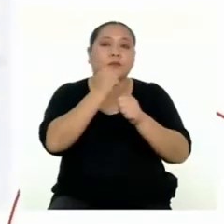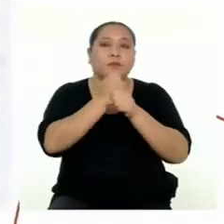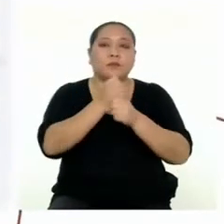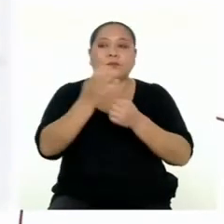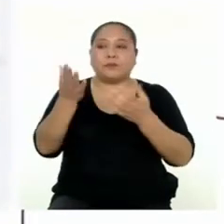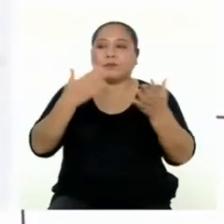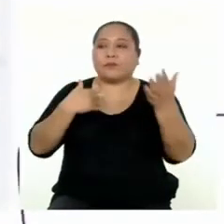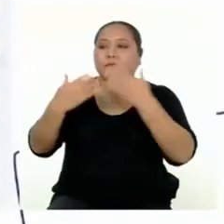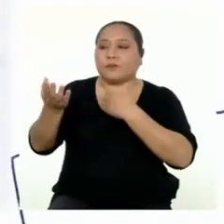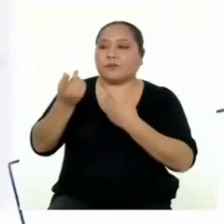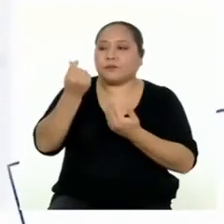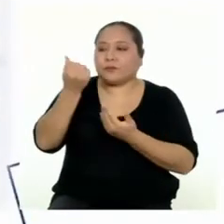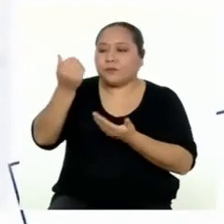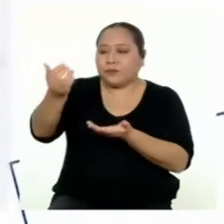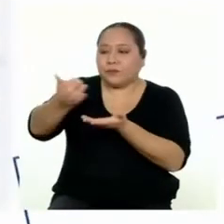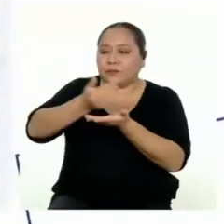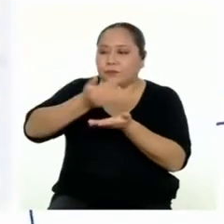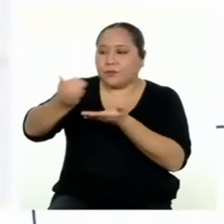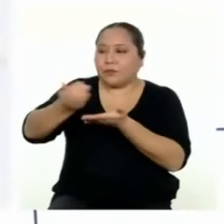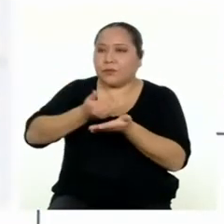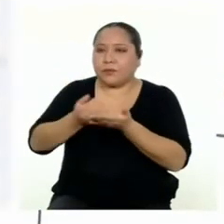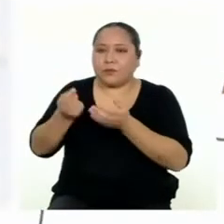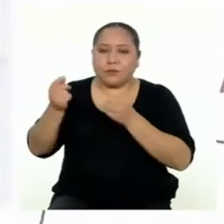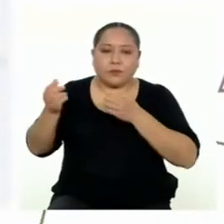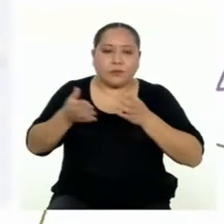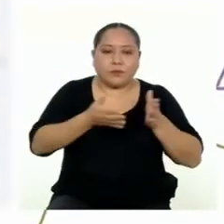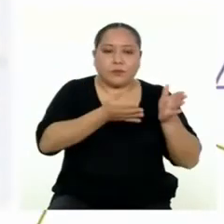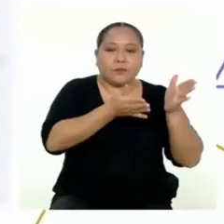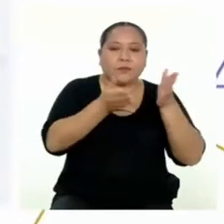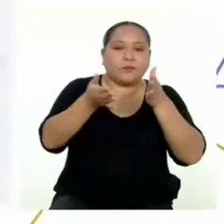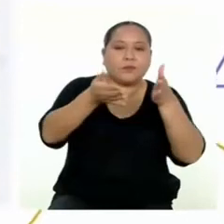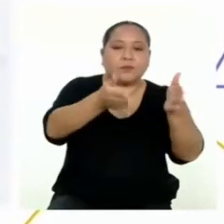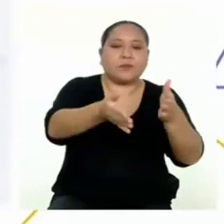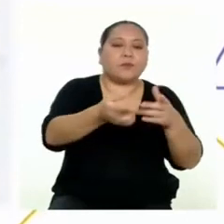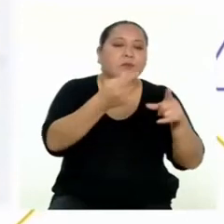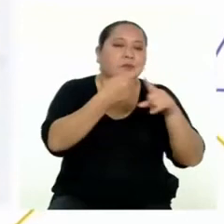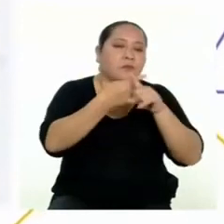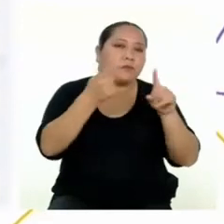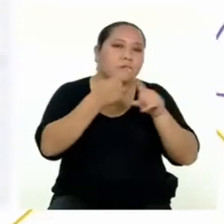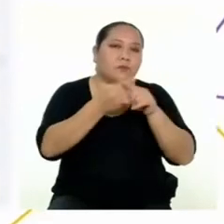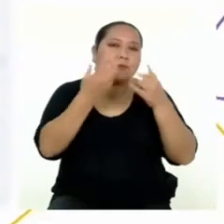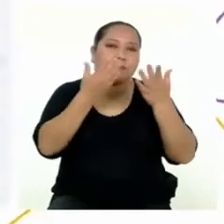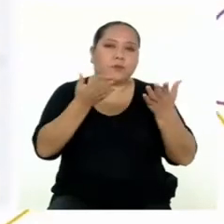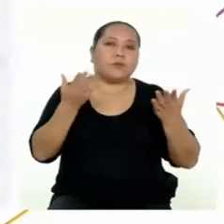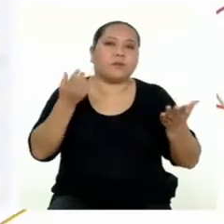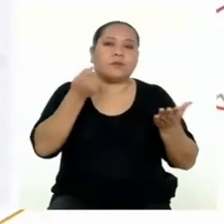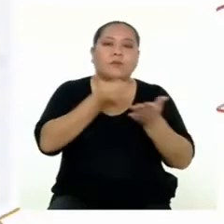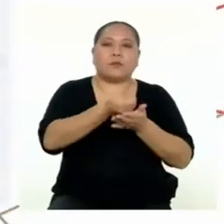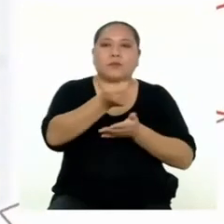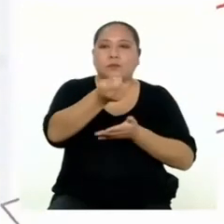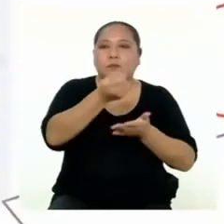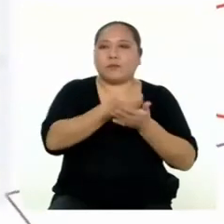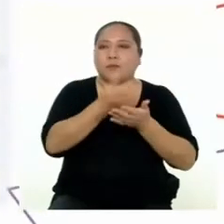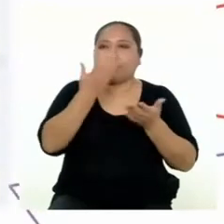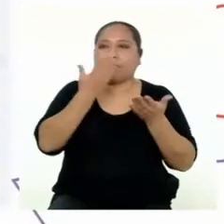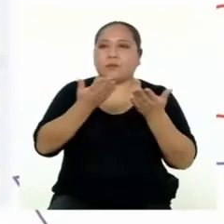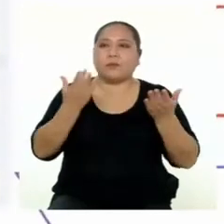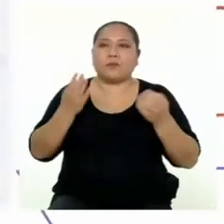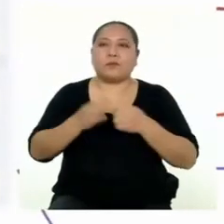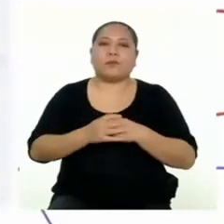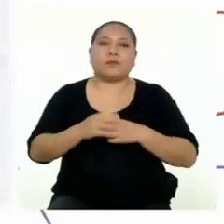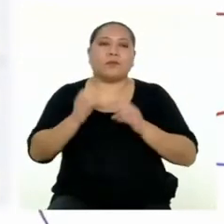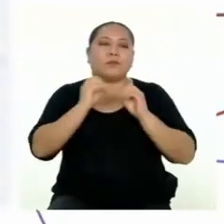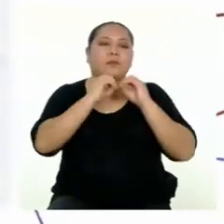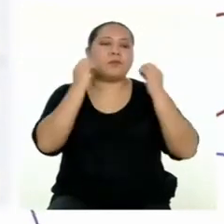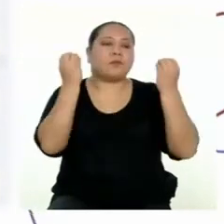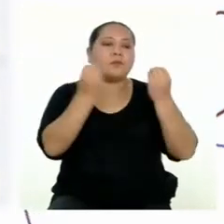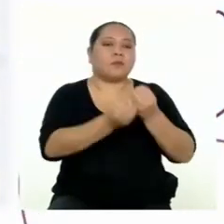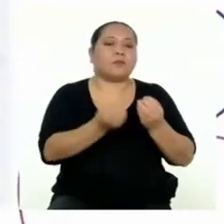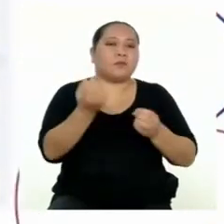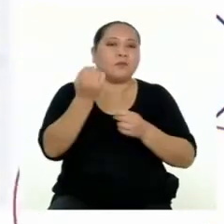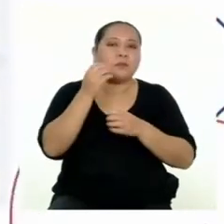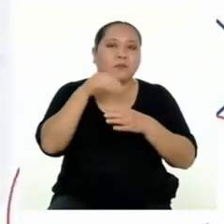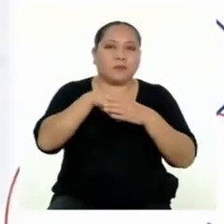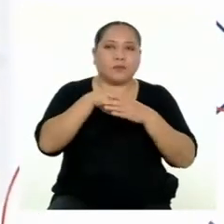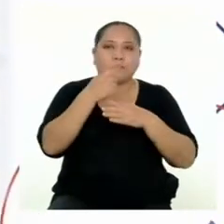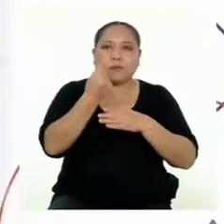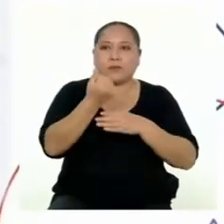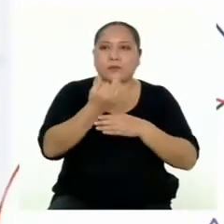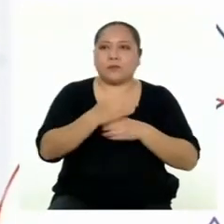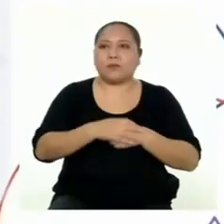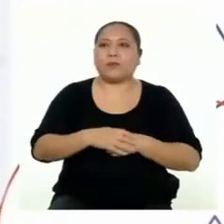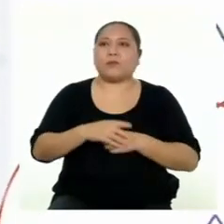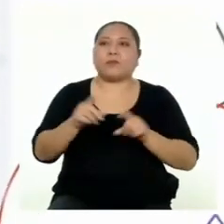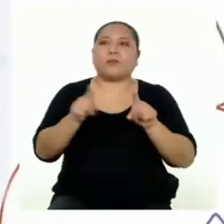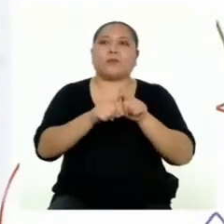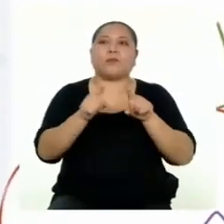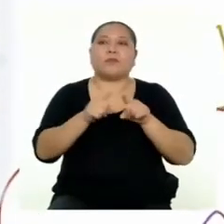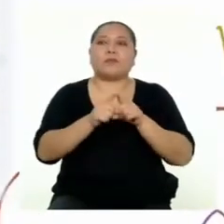recibir capital financiero y dirigirlo hacia actividades productivas. Son instituciones financieras también